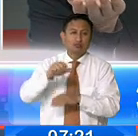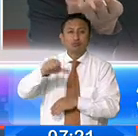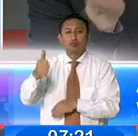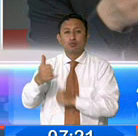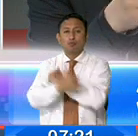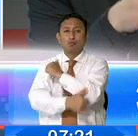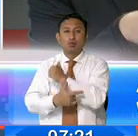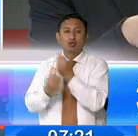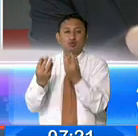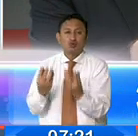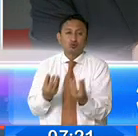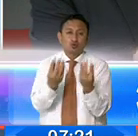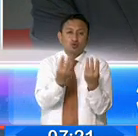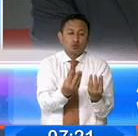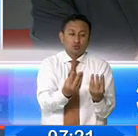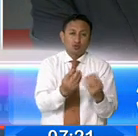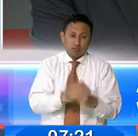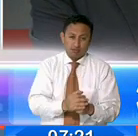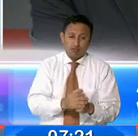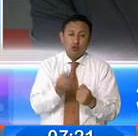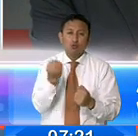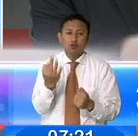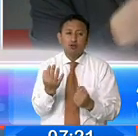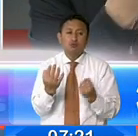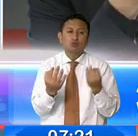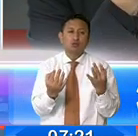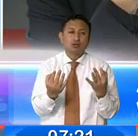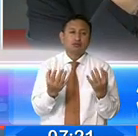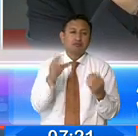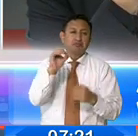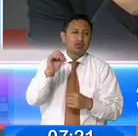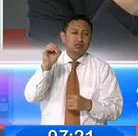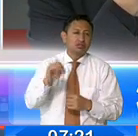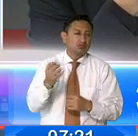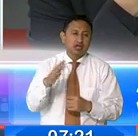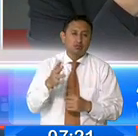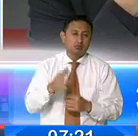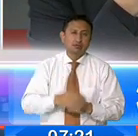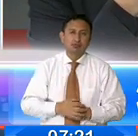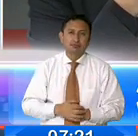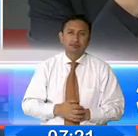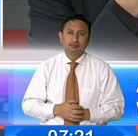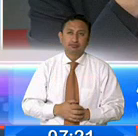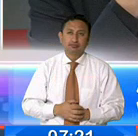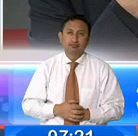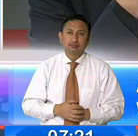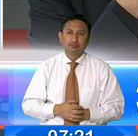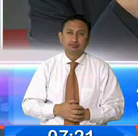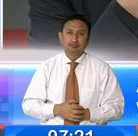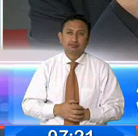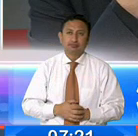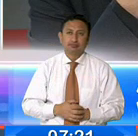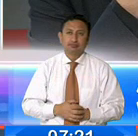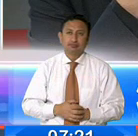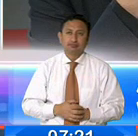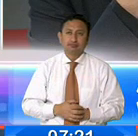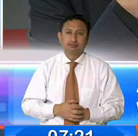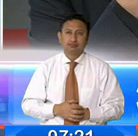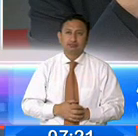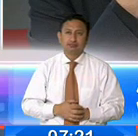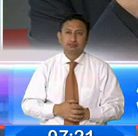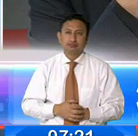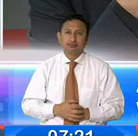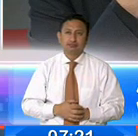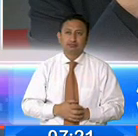este grupo vulnerable que está en situación de calle, ¿cuánto es el porcentaje? El mayor porcentaje, mi estimado Roberto,